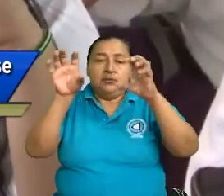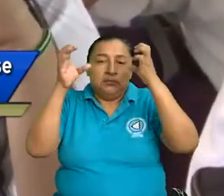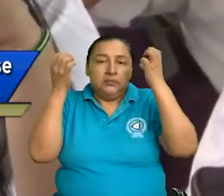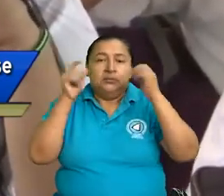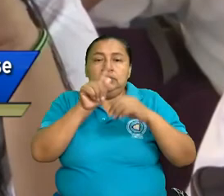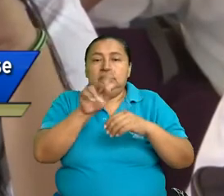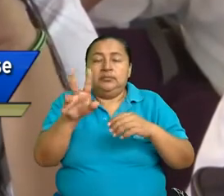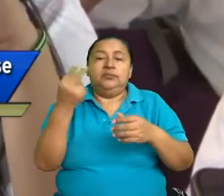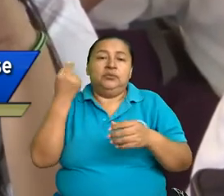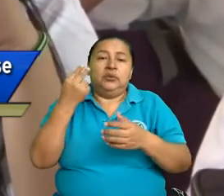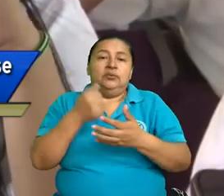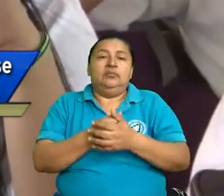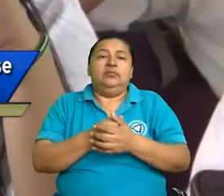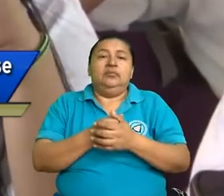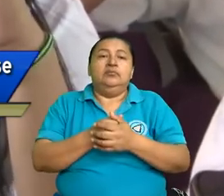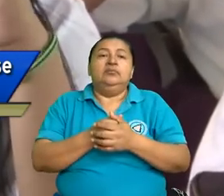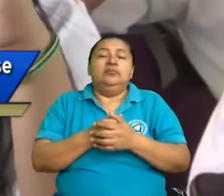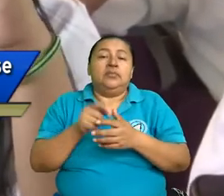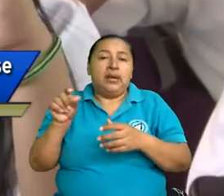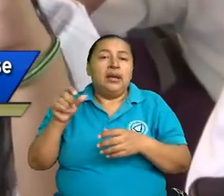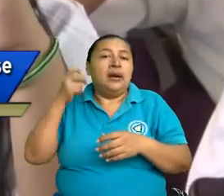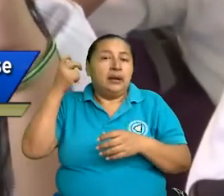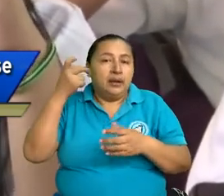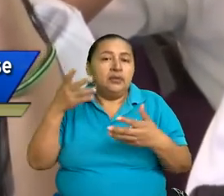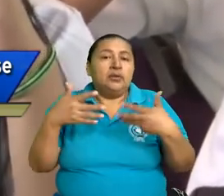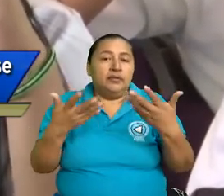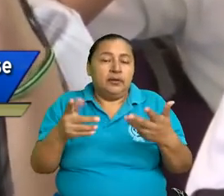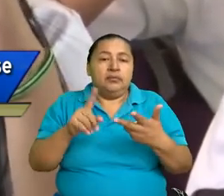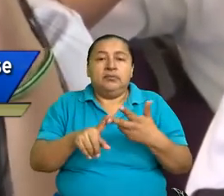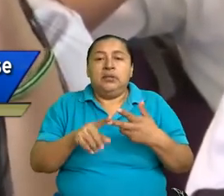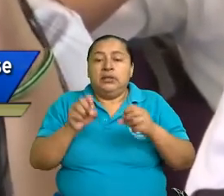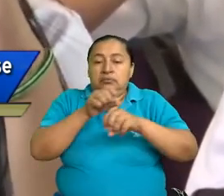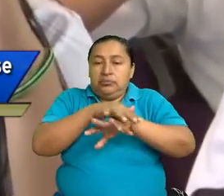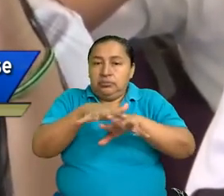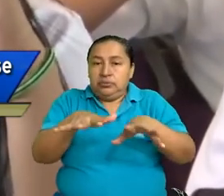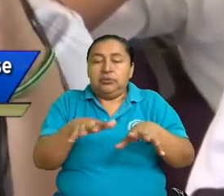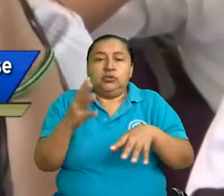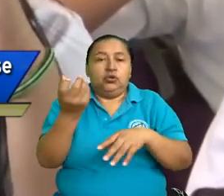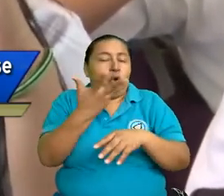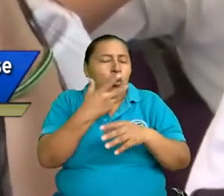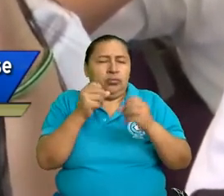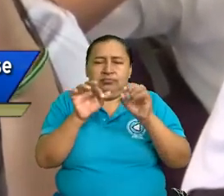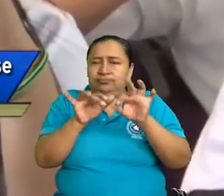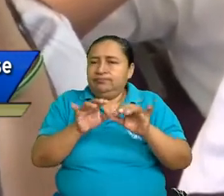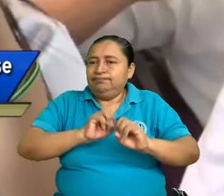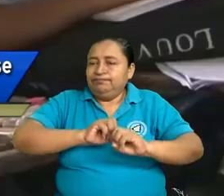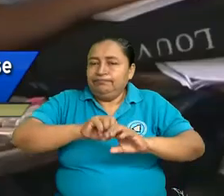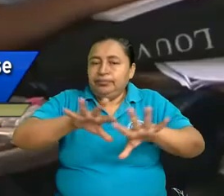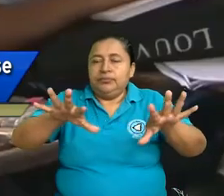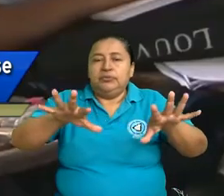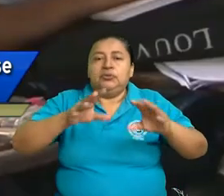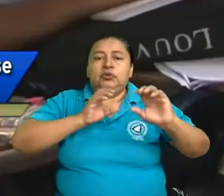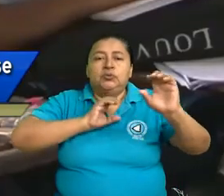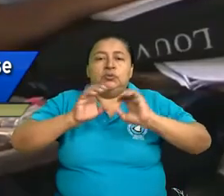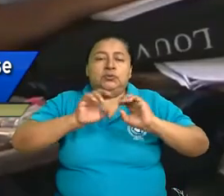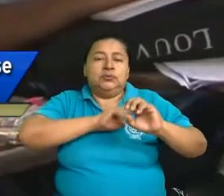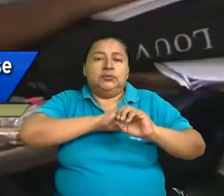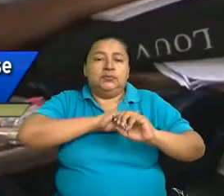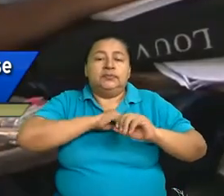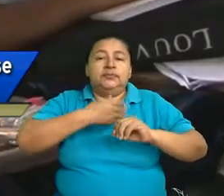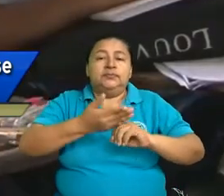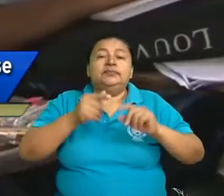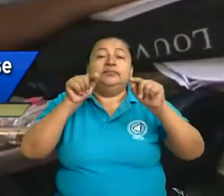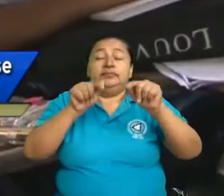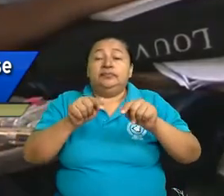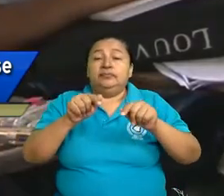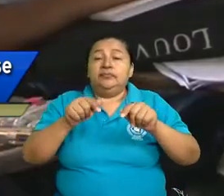televisión. ¿Y las radios también? A través de las radios, a través de las redes sociales, había toda una plataforma comunicacional, en